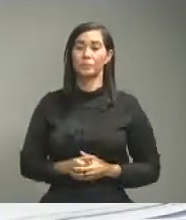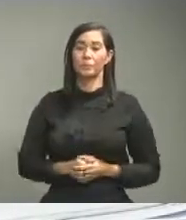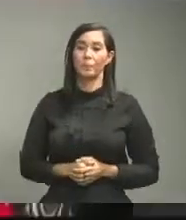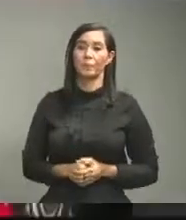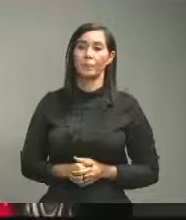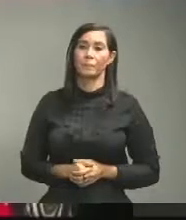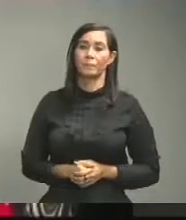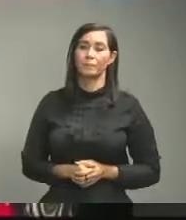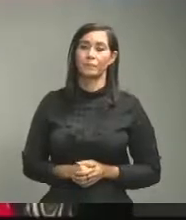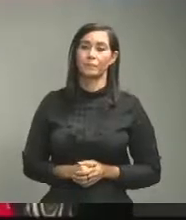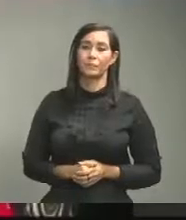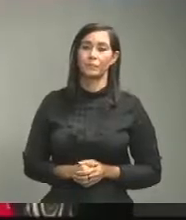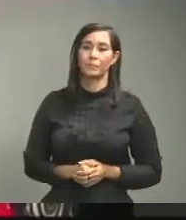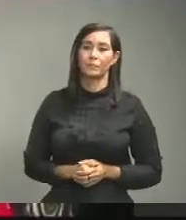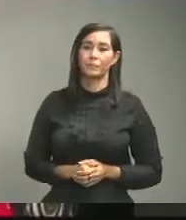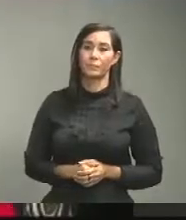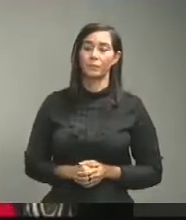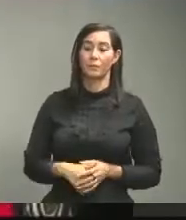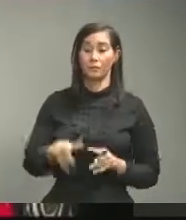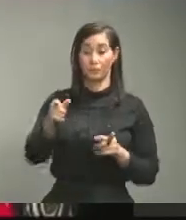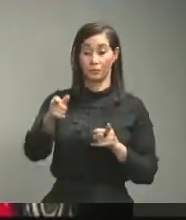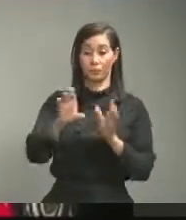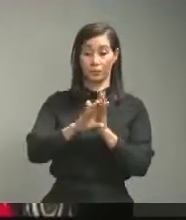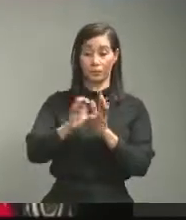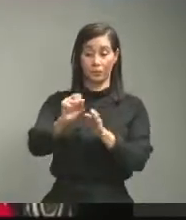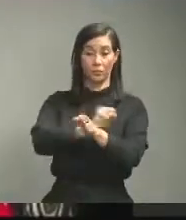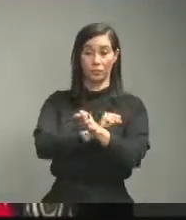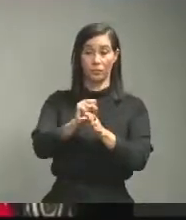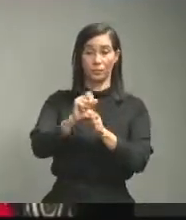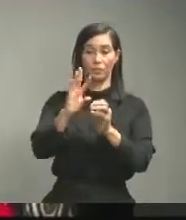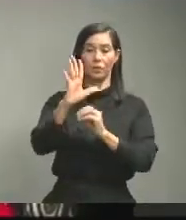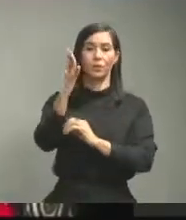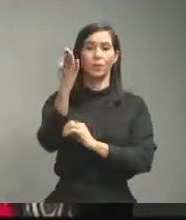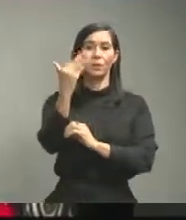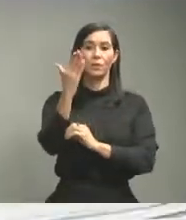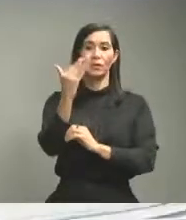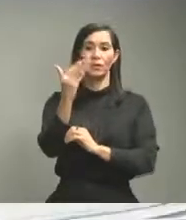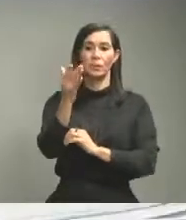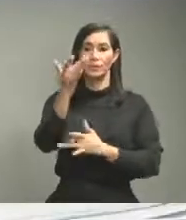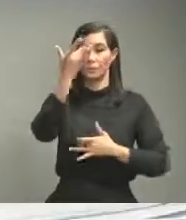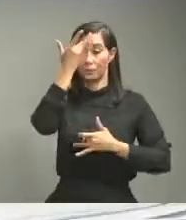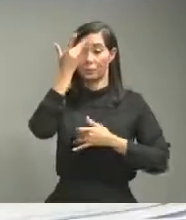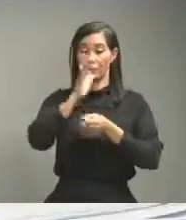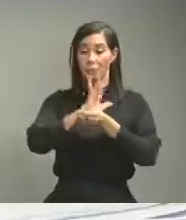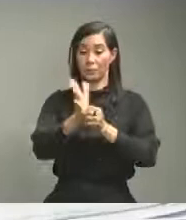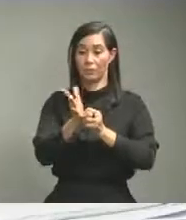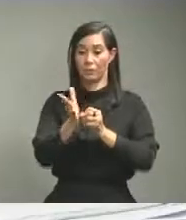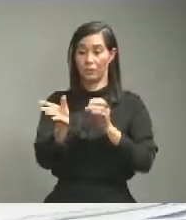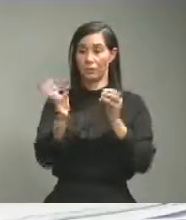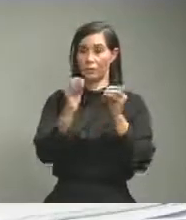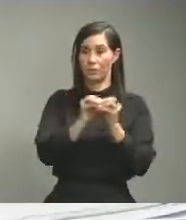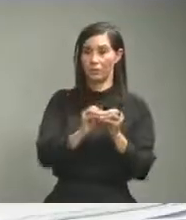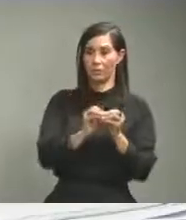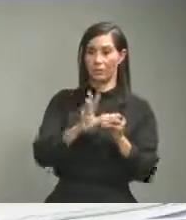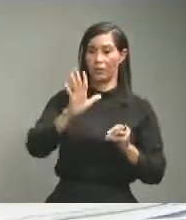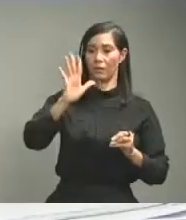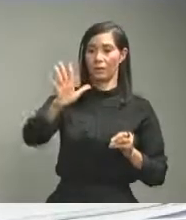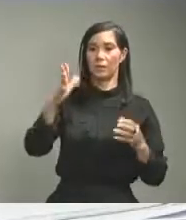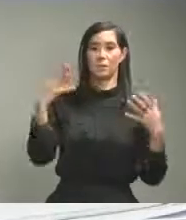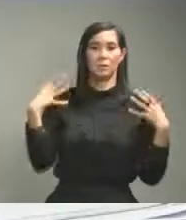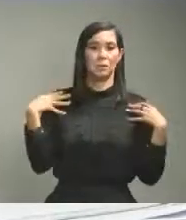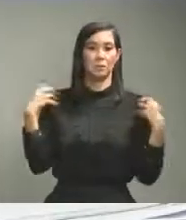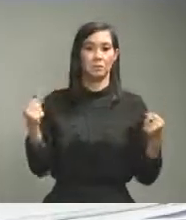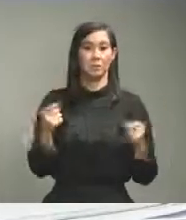que reporta 15 casos en total de los cuales 5 se han recuperado y tuvo un